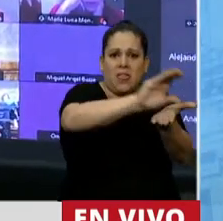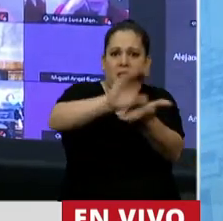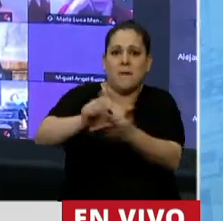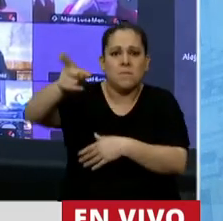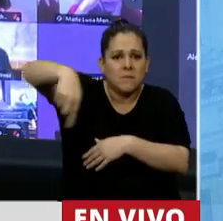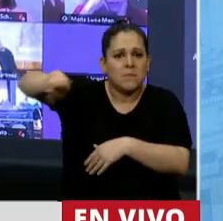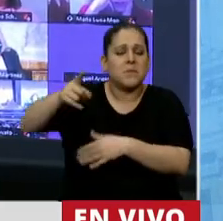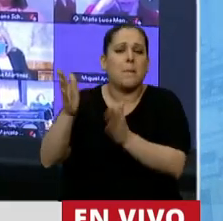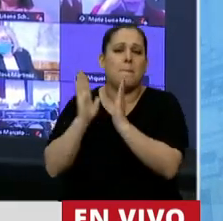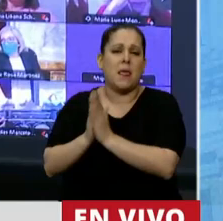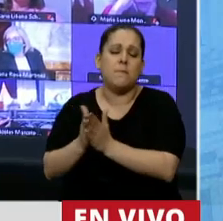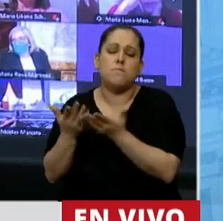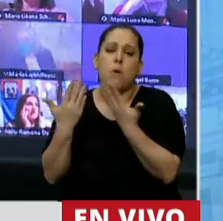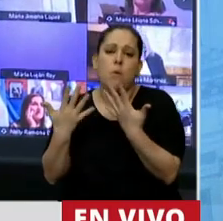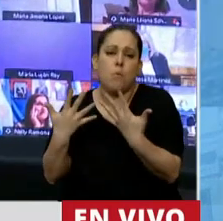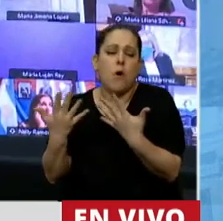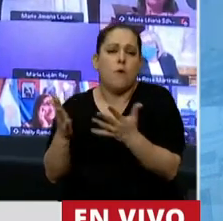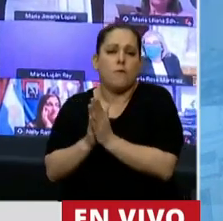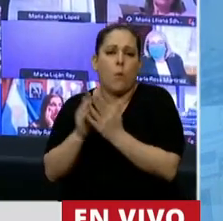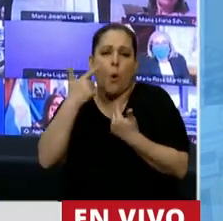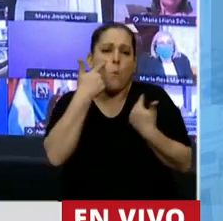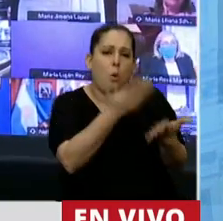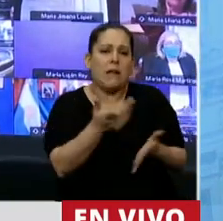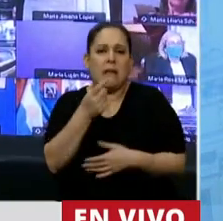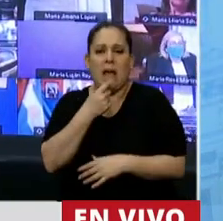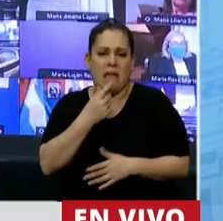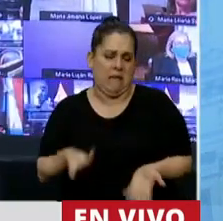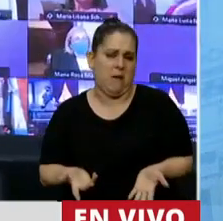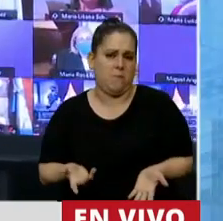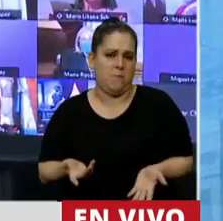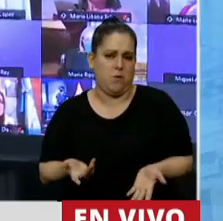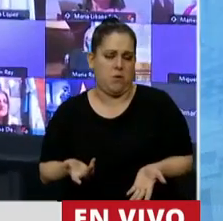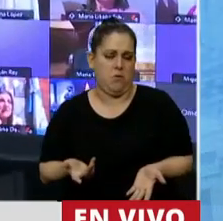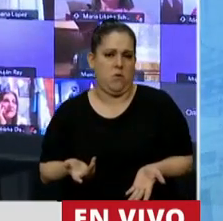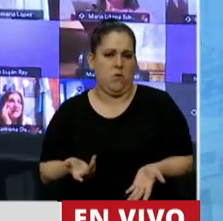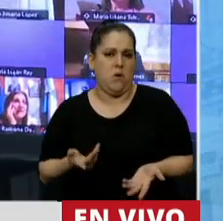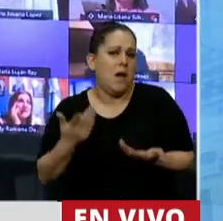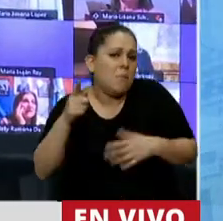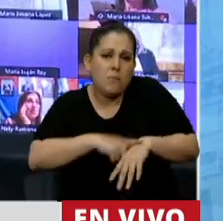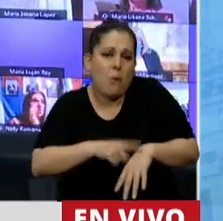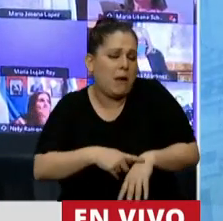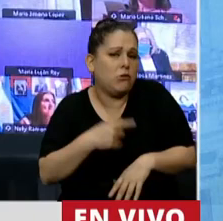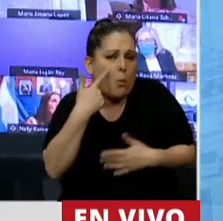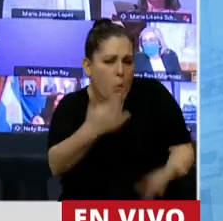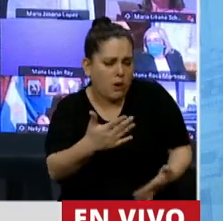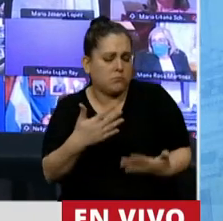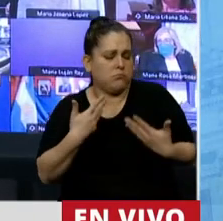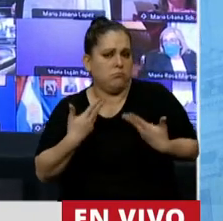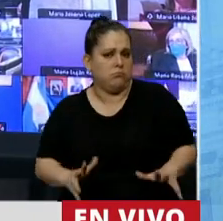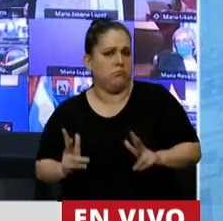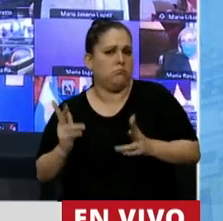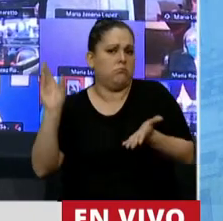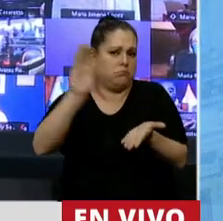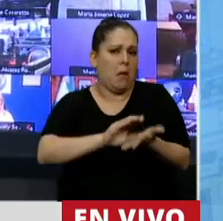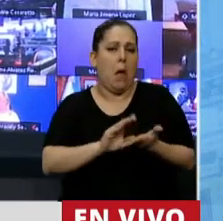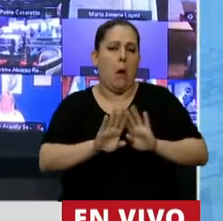pedimos ser un ejemplo, ese ejemplo que tanto le demandan a los demás. Pues hoy es el momento de hacer el ejemplo y dejar ese pensamiento